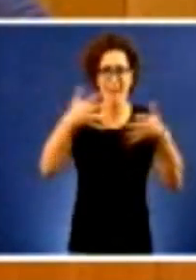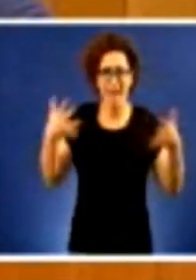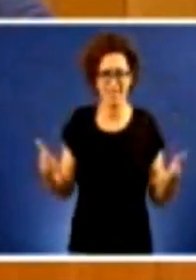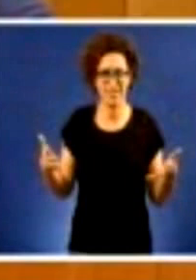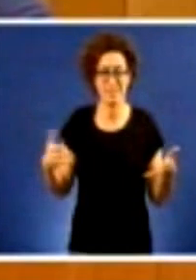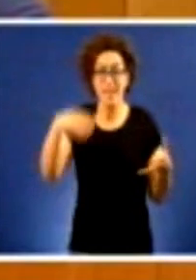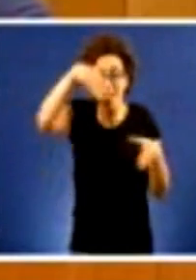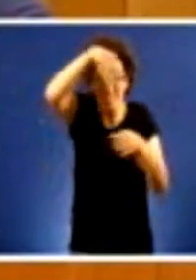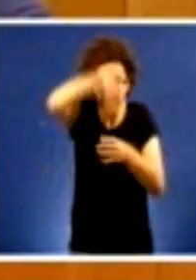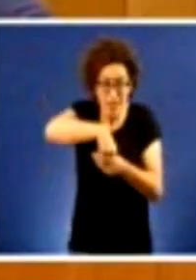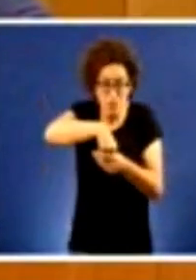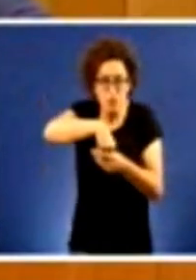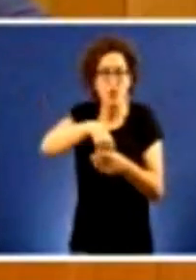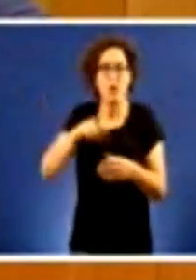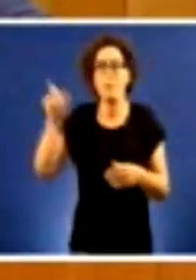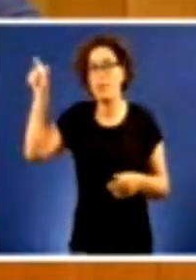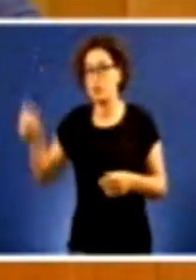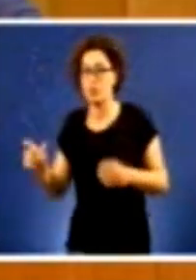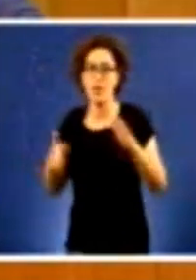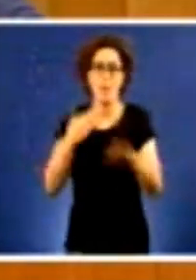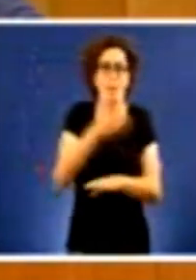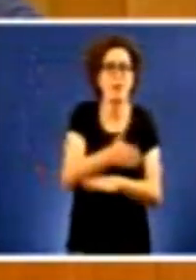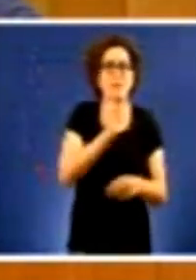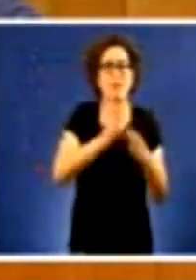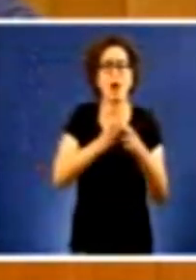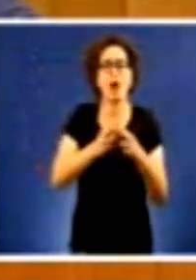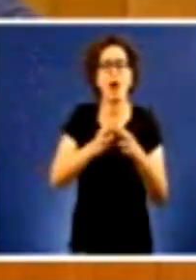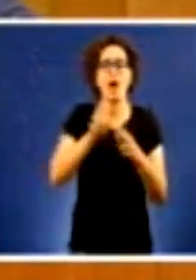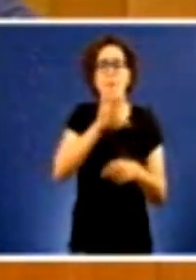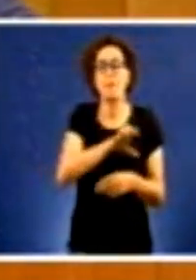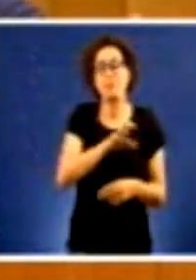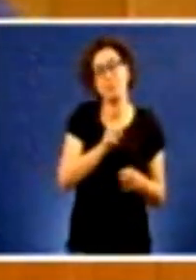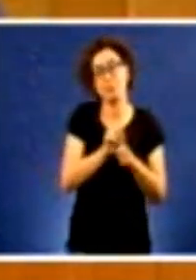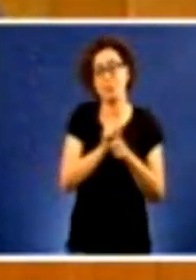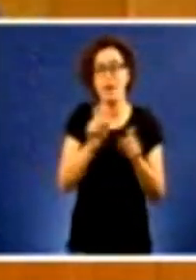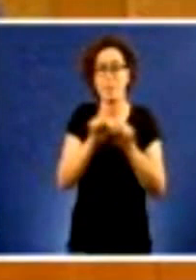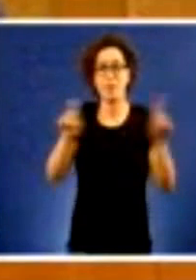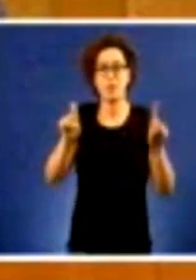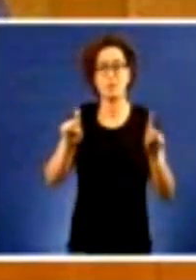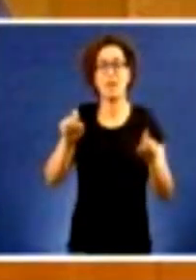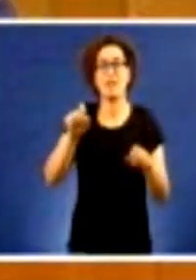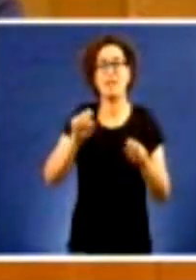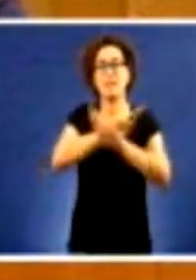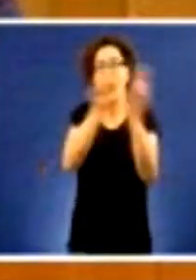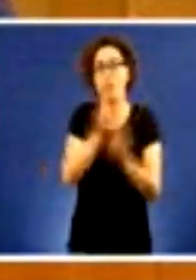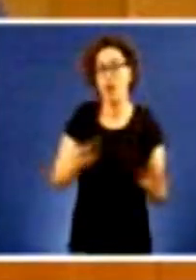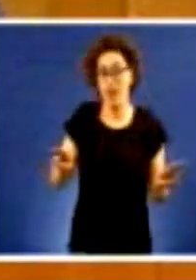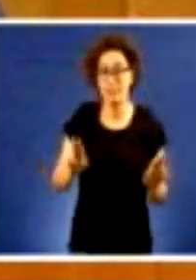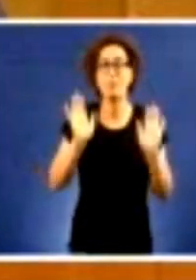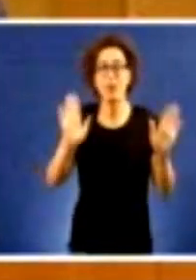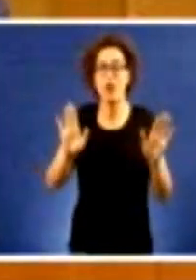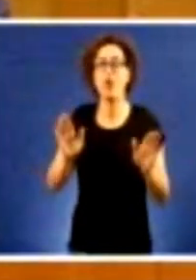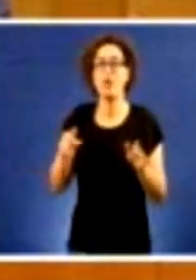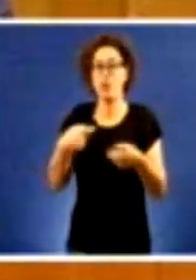o que vai ali son multinacionais e o noso comercio local o noso comercio galego queda fora e as